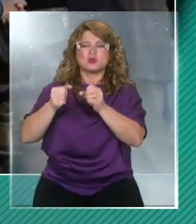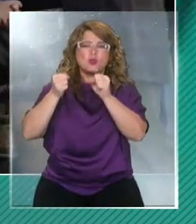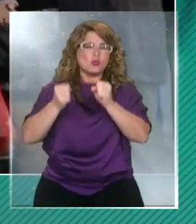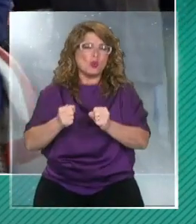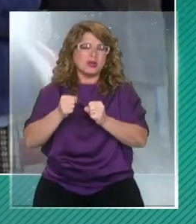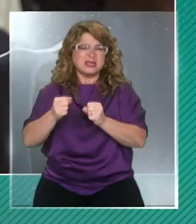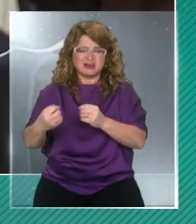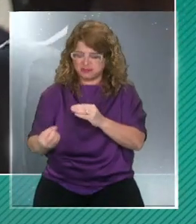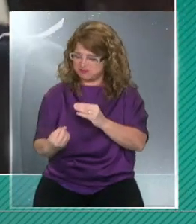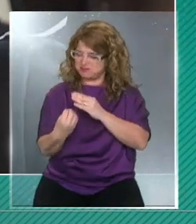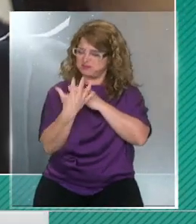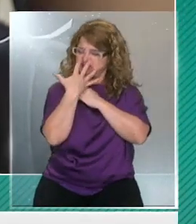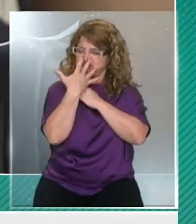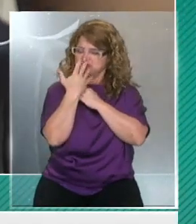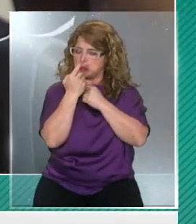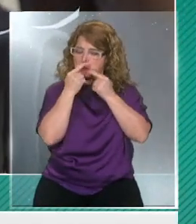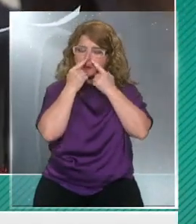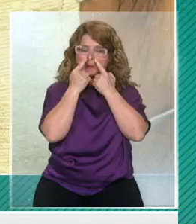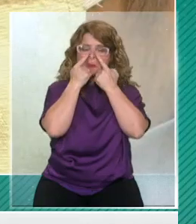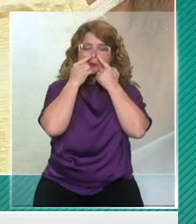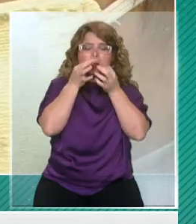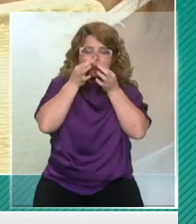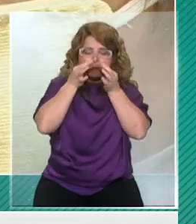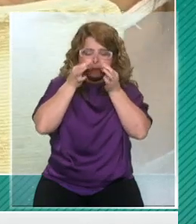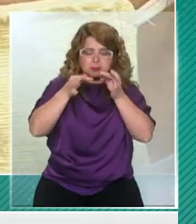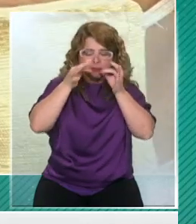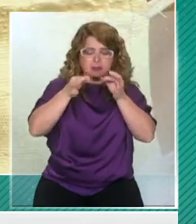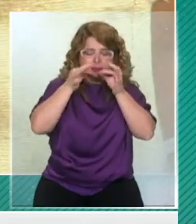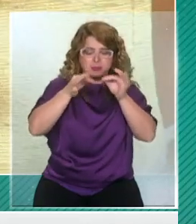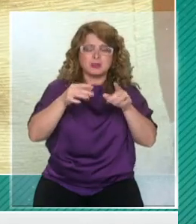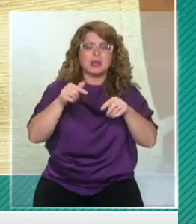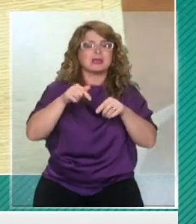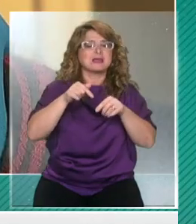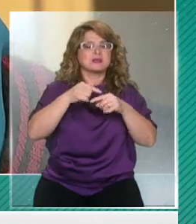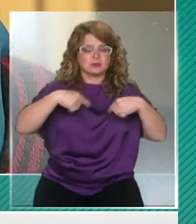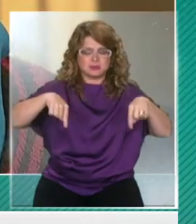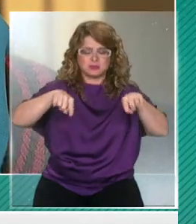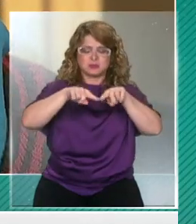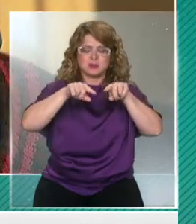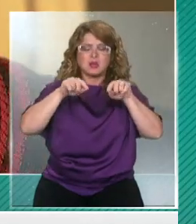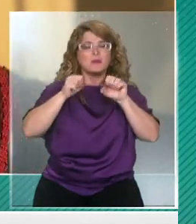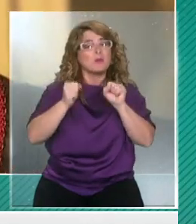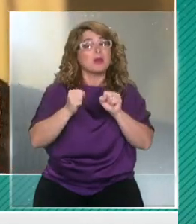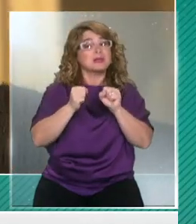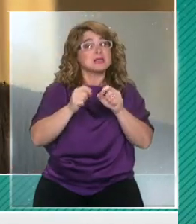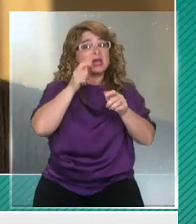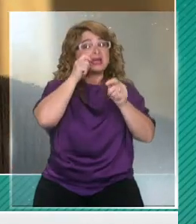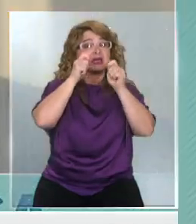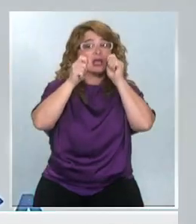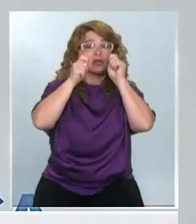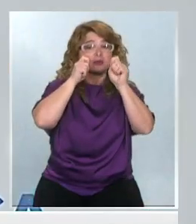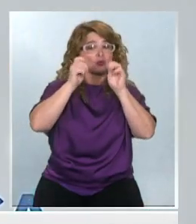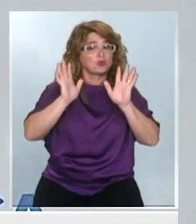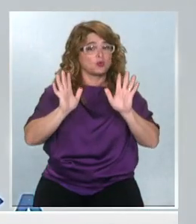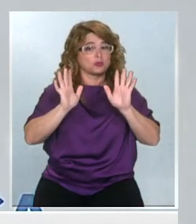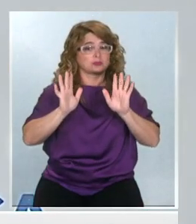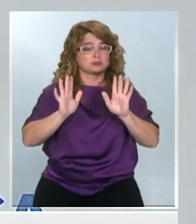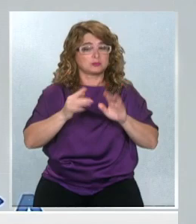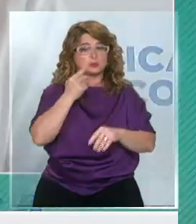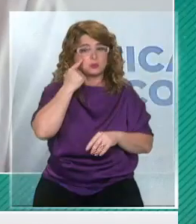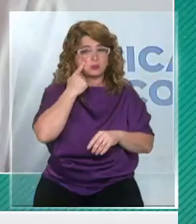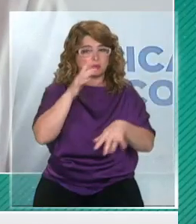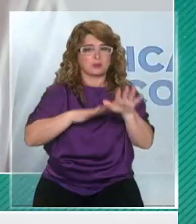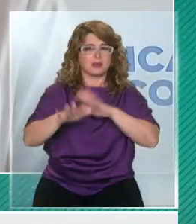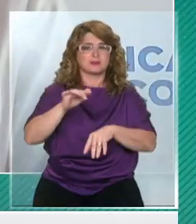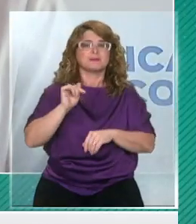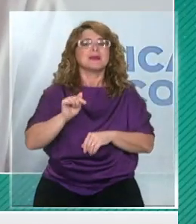filtración de secreciones respiratorias, de gotitas o microgotitas. Por lo tanto, podría ser incluso riesgoso. Muy bien, muchas gracias doctor, le agradecemos